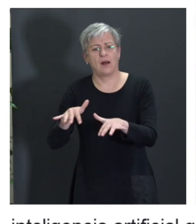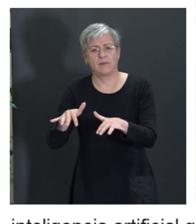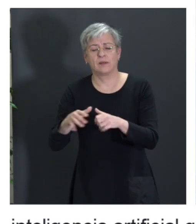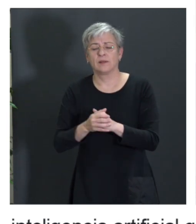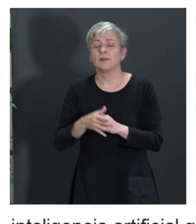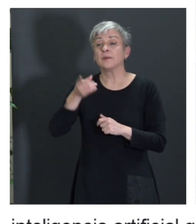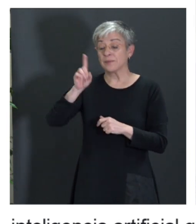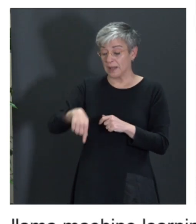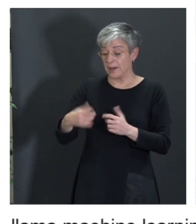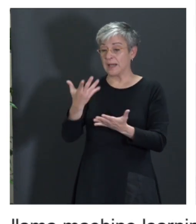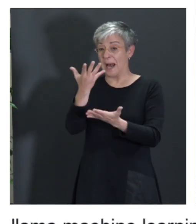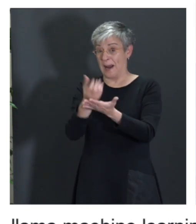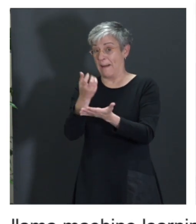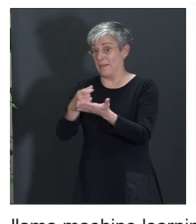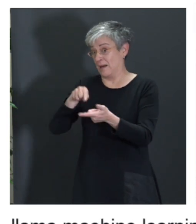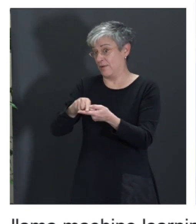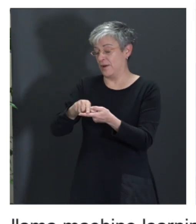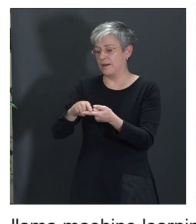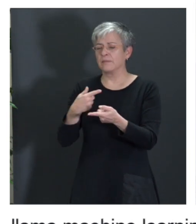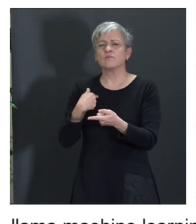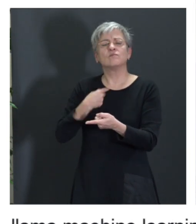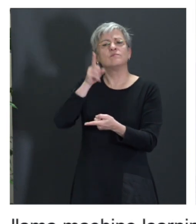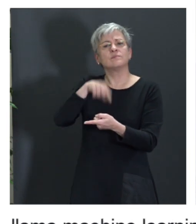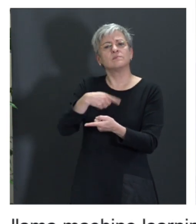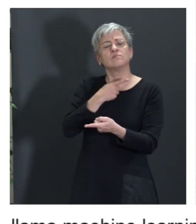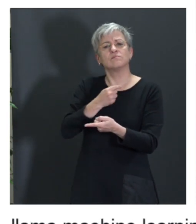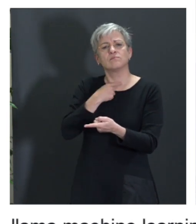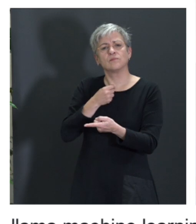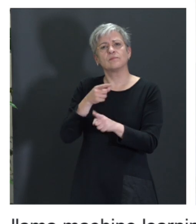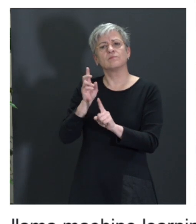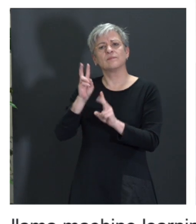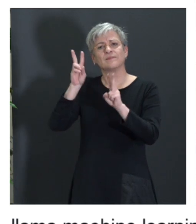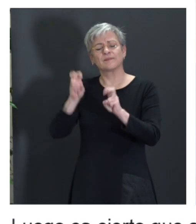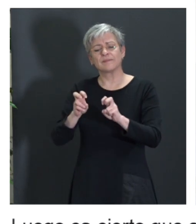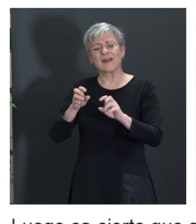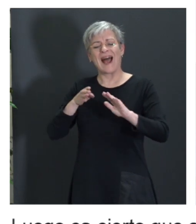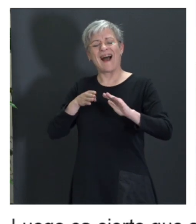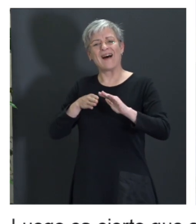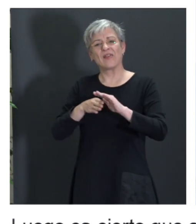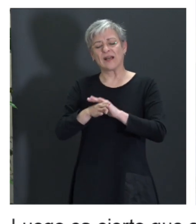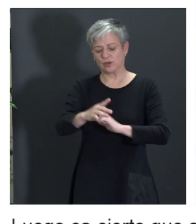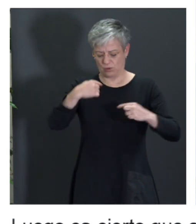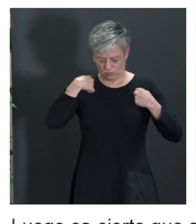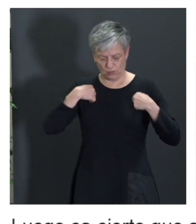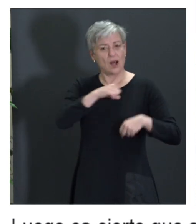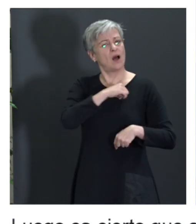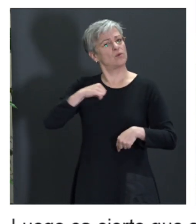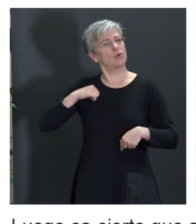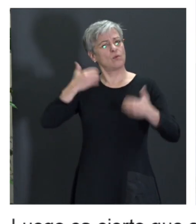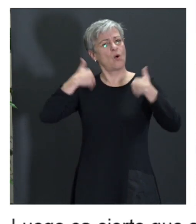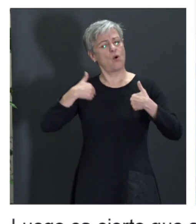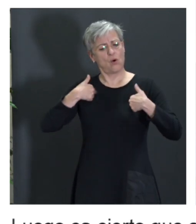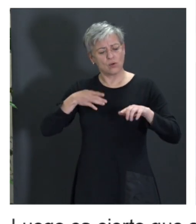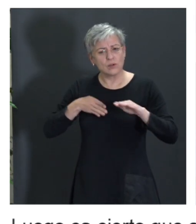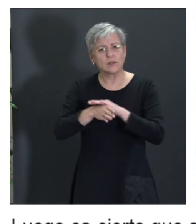siempre, además de esas aplicaciones móviles, a mí me ha gustado mucho, pues, el acceso autónomo a la información, ¿no? El acceso